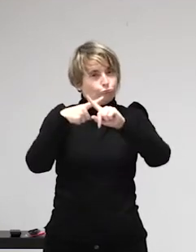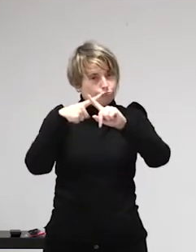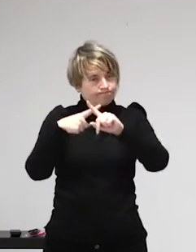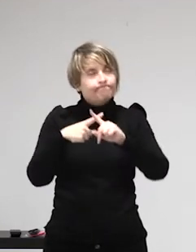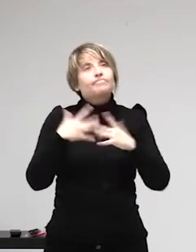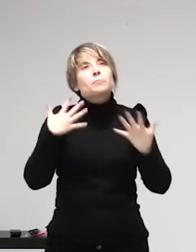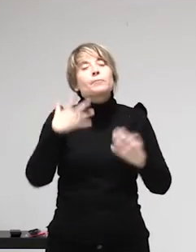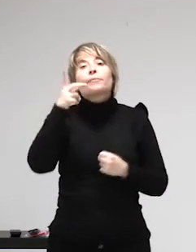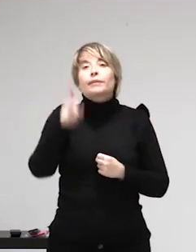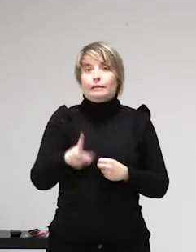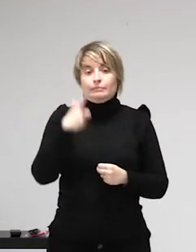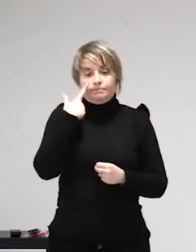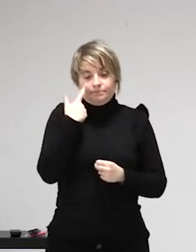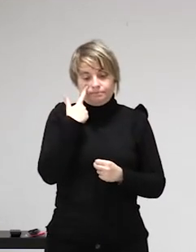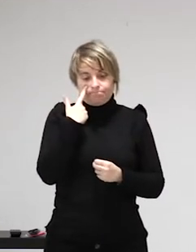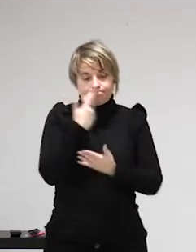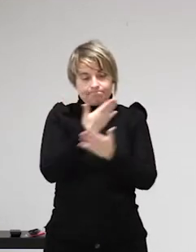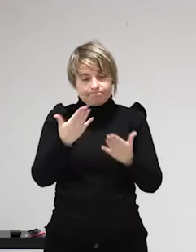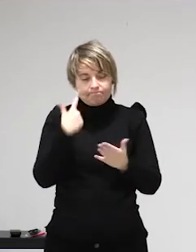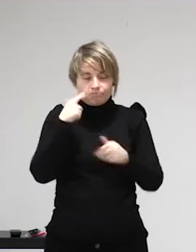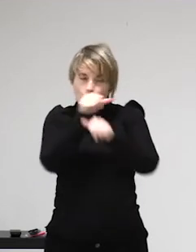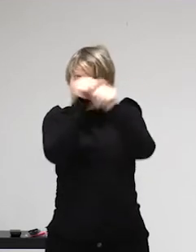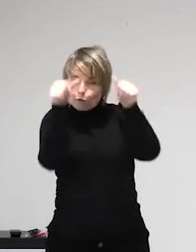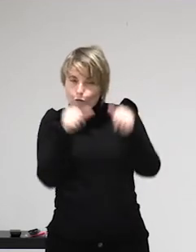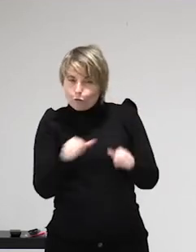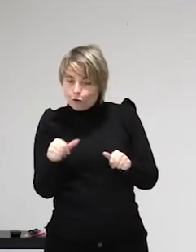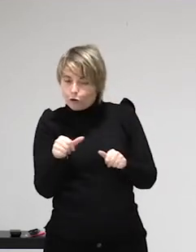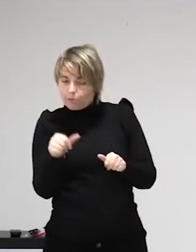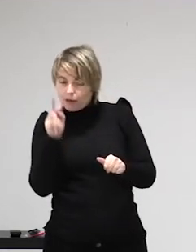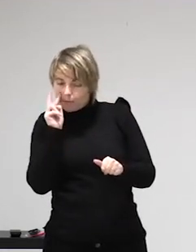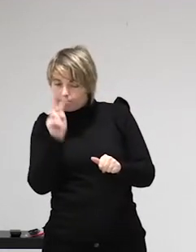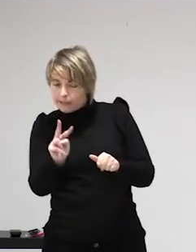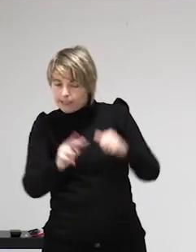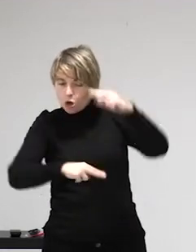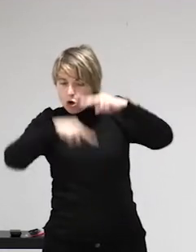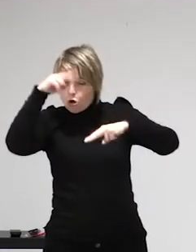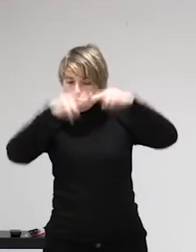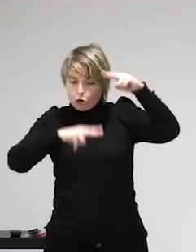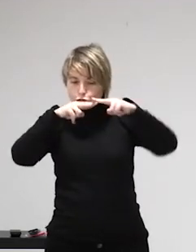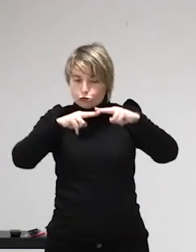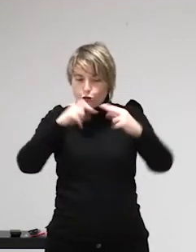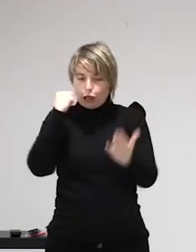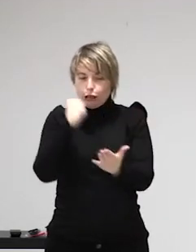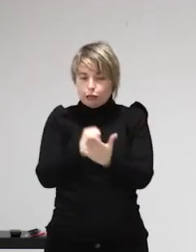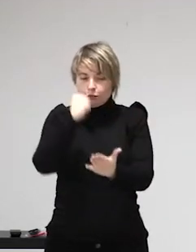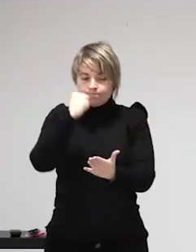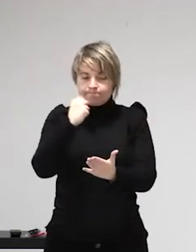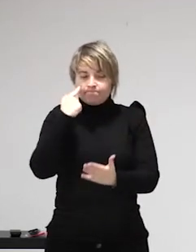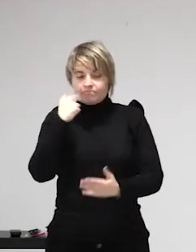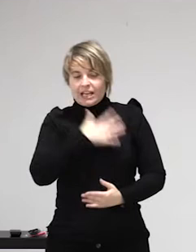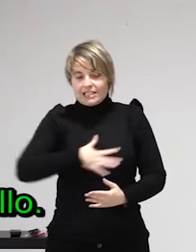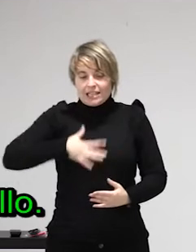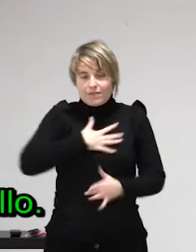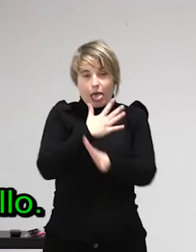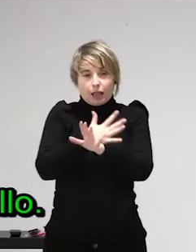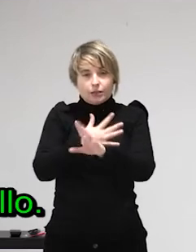satisfacerla con una persona se consensuara todo y hubiera un respeto hacia su entereidad física y psicológica.